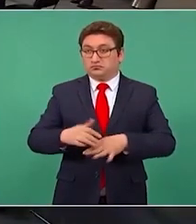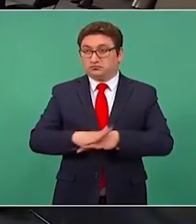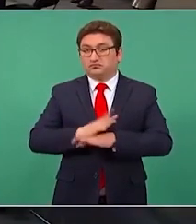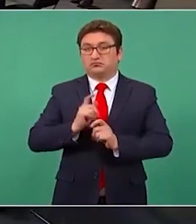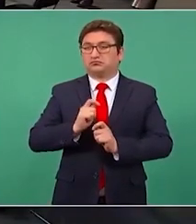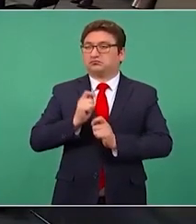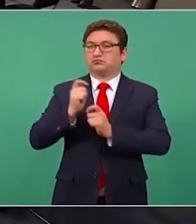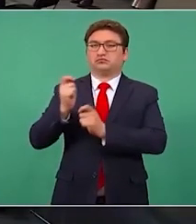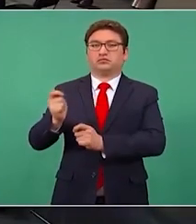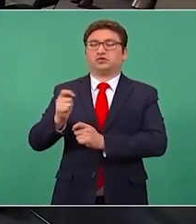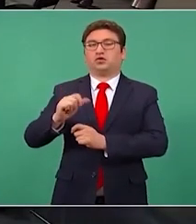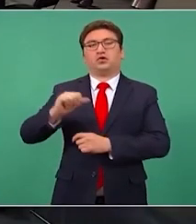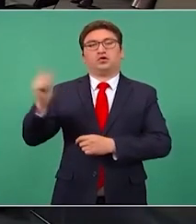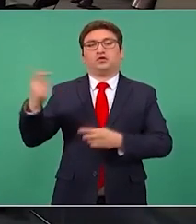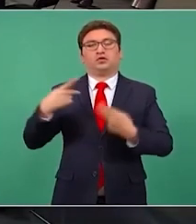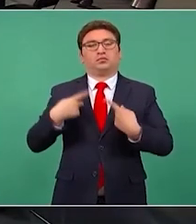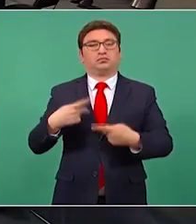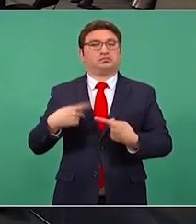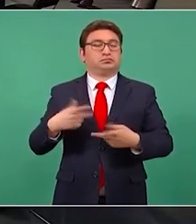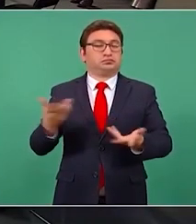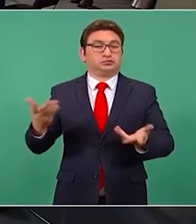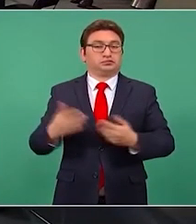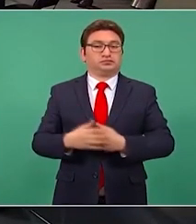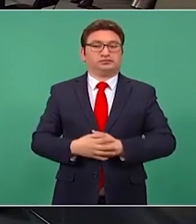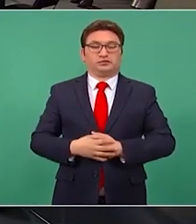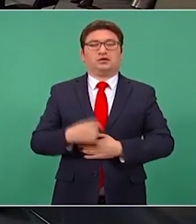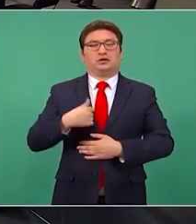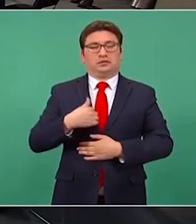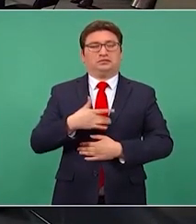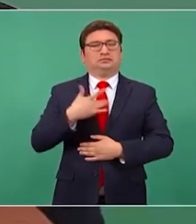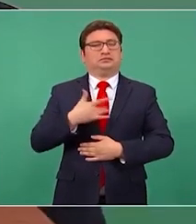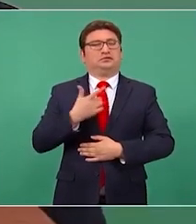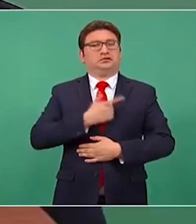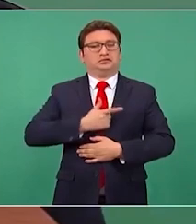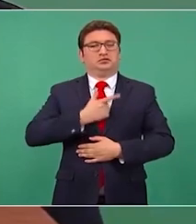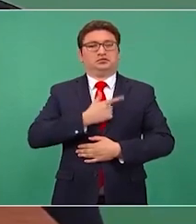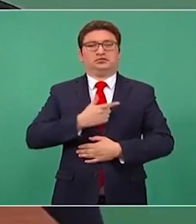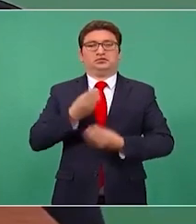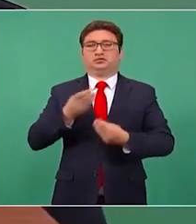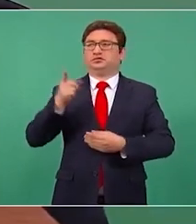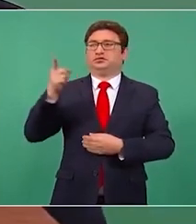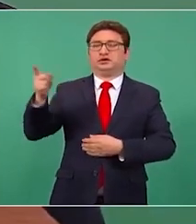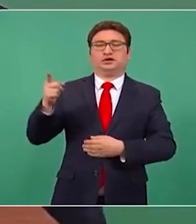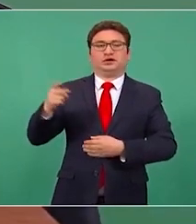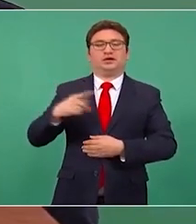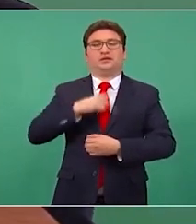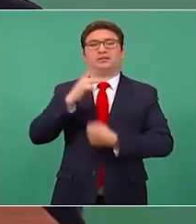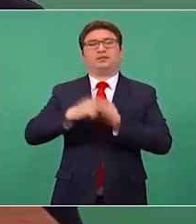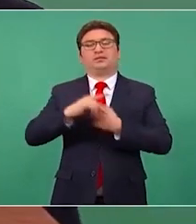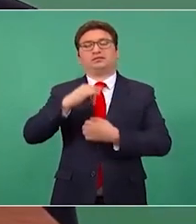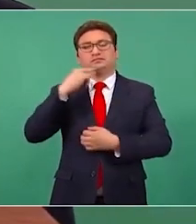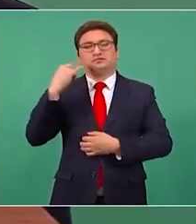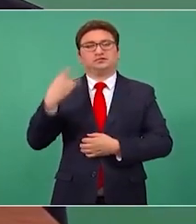los que vienen detrás. Ahora me dio mucho gusto lo de Chile, entre otras cosas, porque, miren,